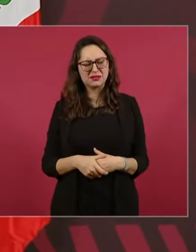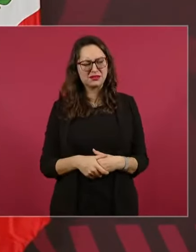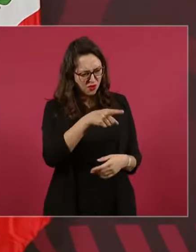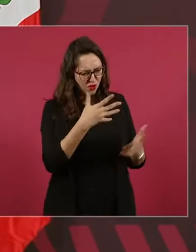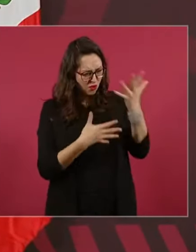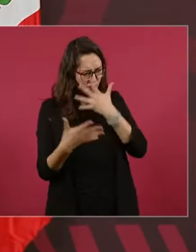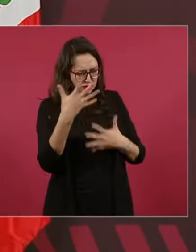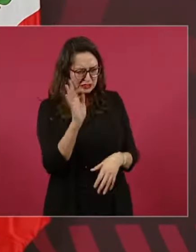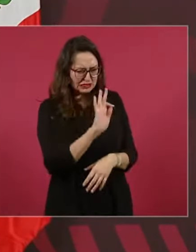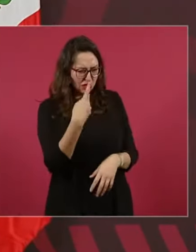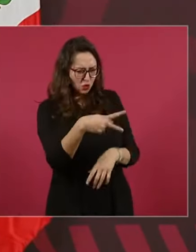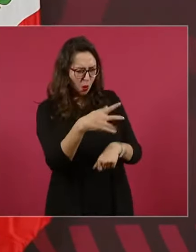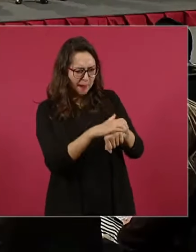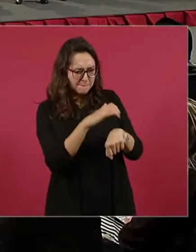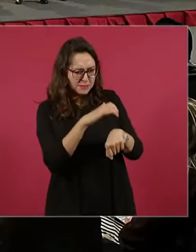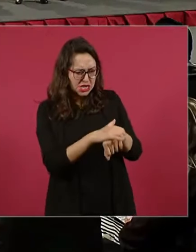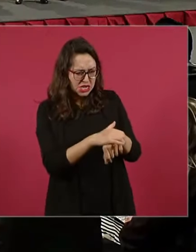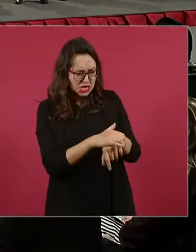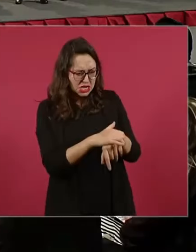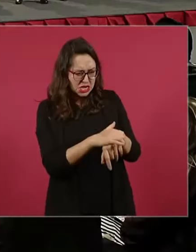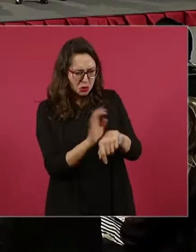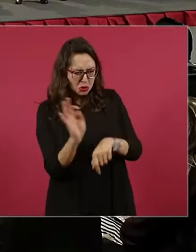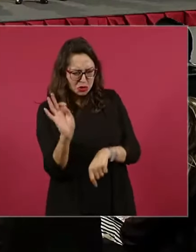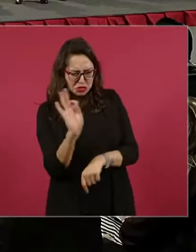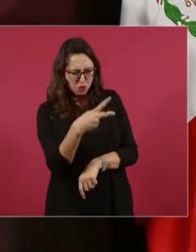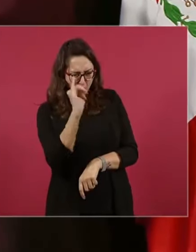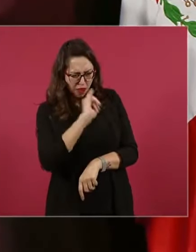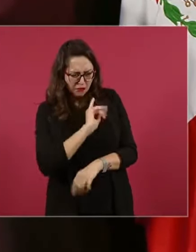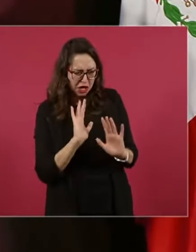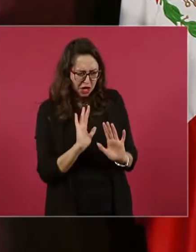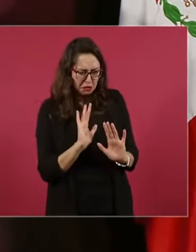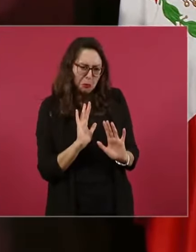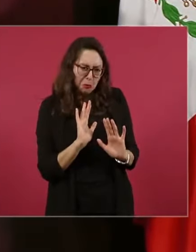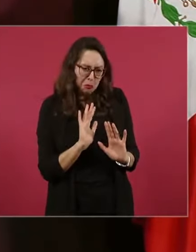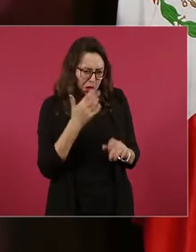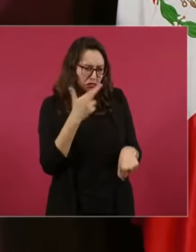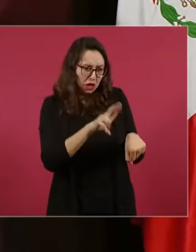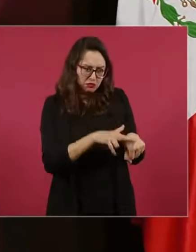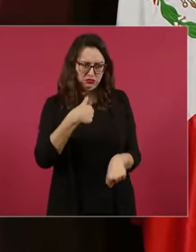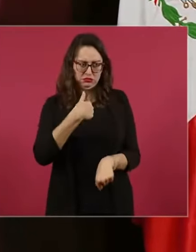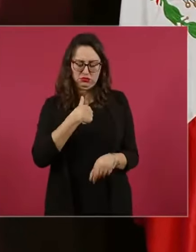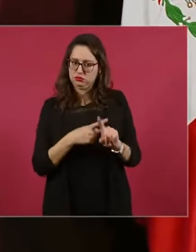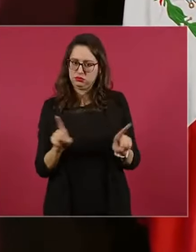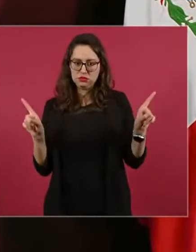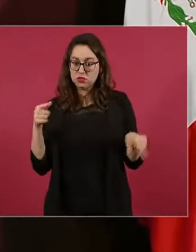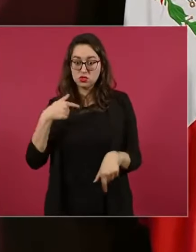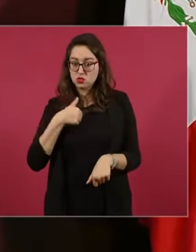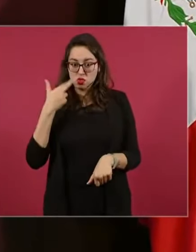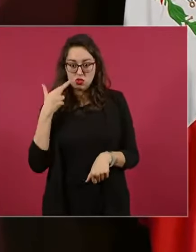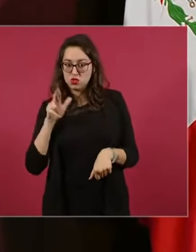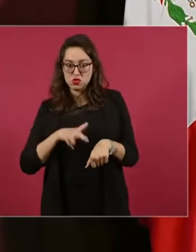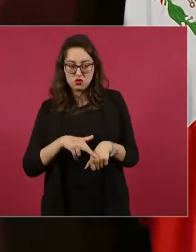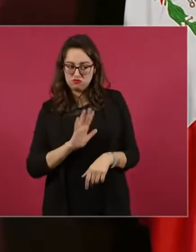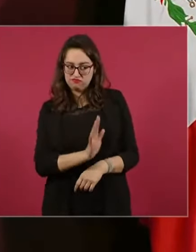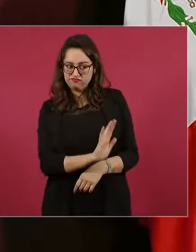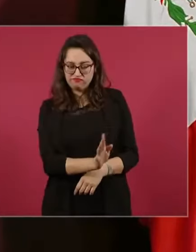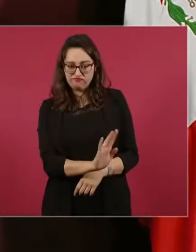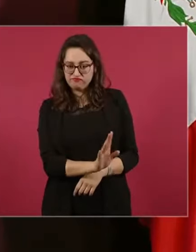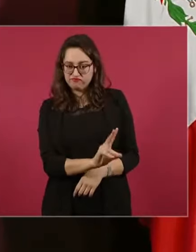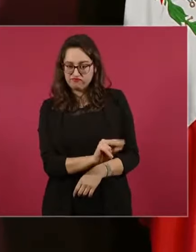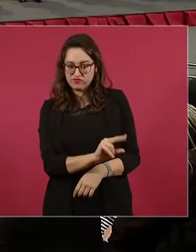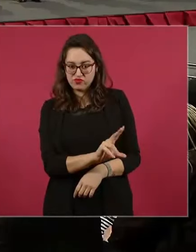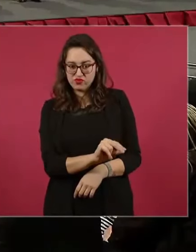señora con algunos de sus amigos o de sus patrocinadores, yo no soy rata, no soy corrupto,